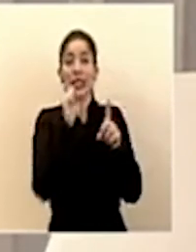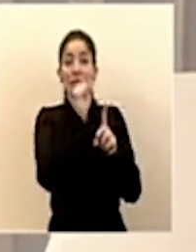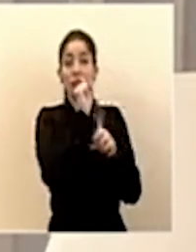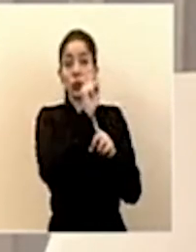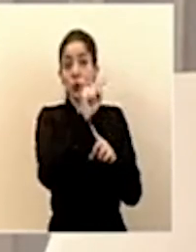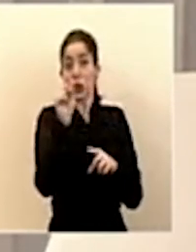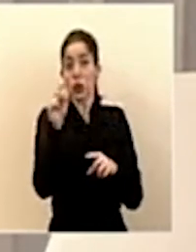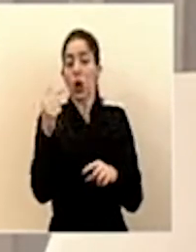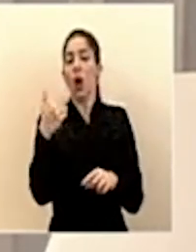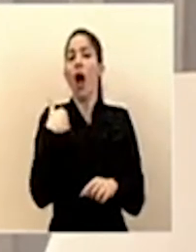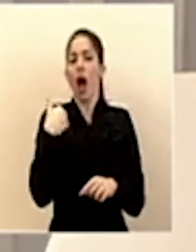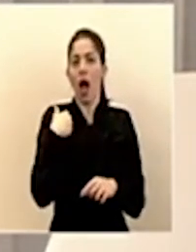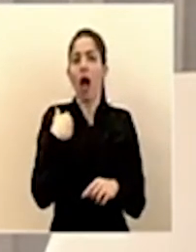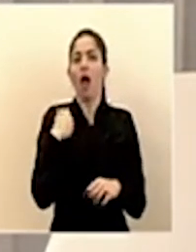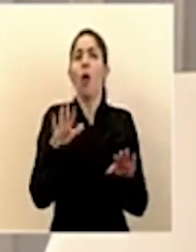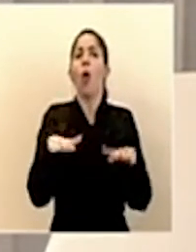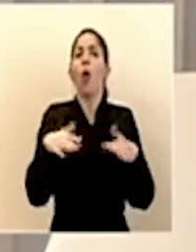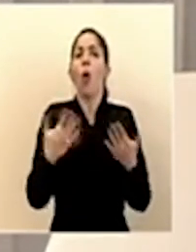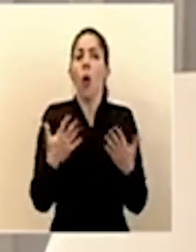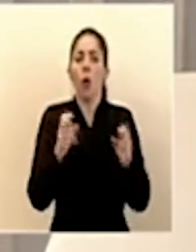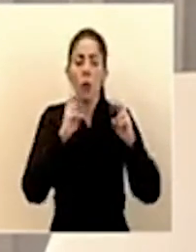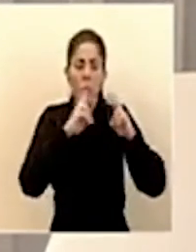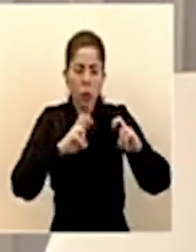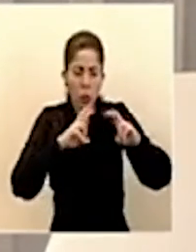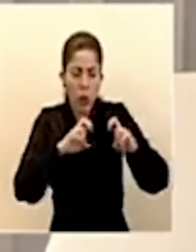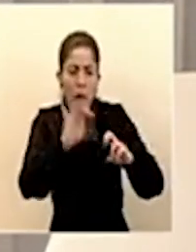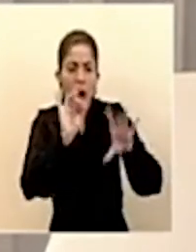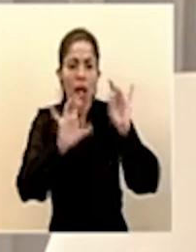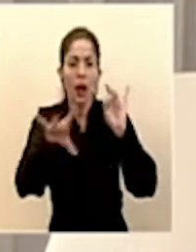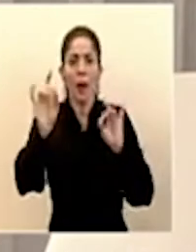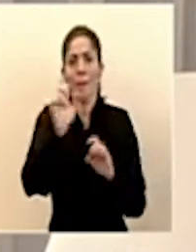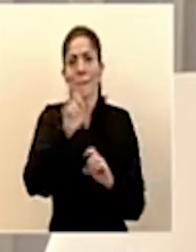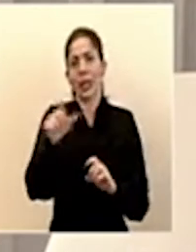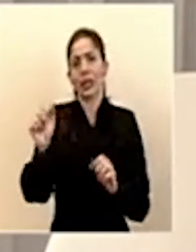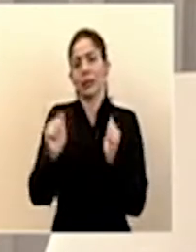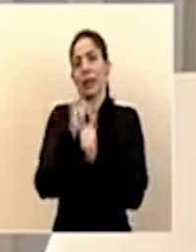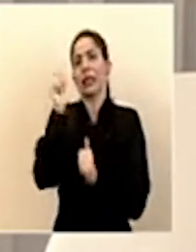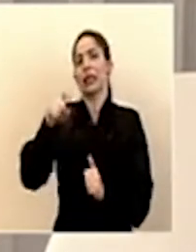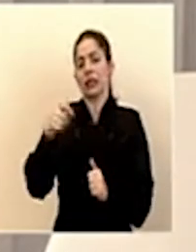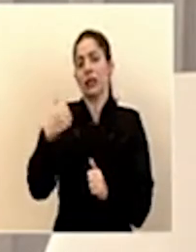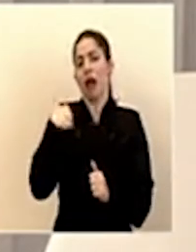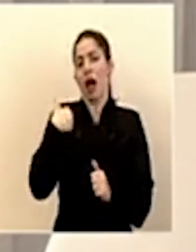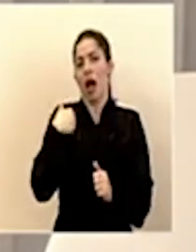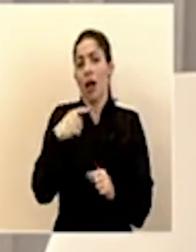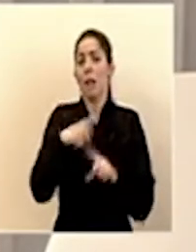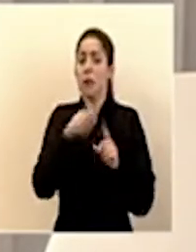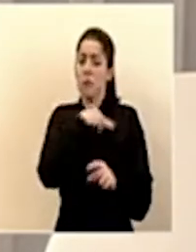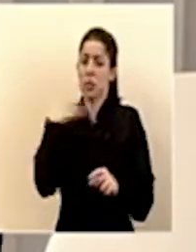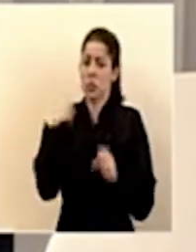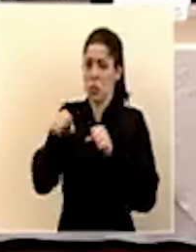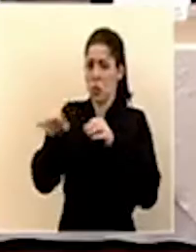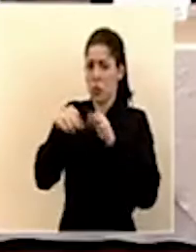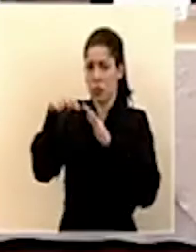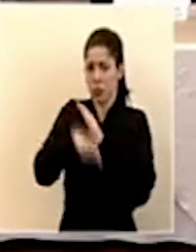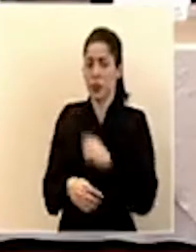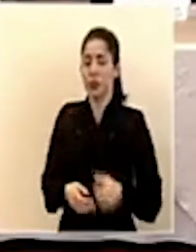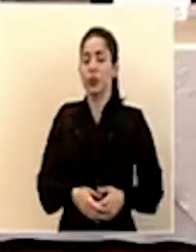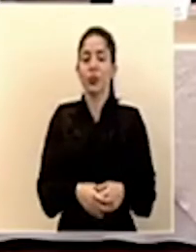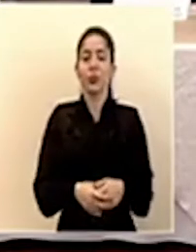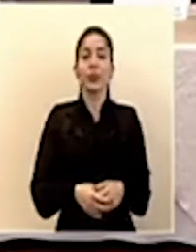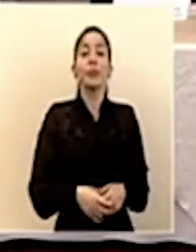darle la trazabilidad para llegar a las personas que más lo necesitan. Pero la ministra puede profundizar más en eso.